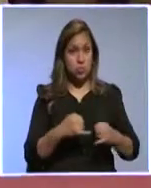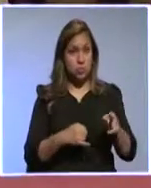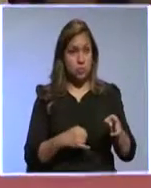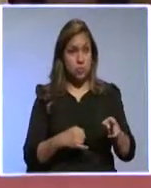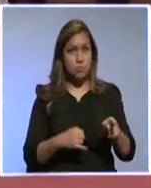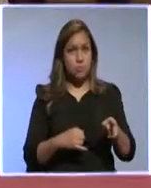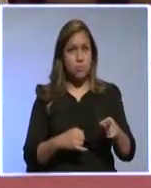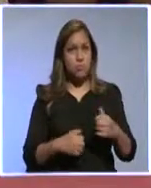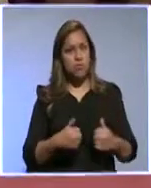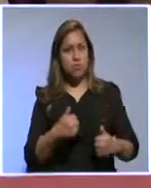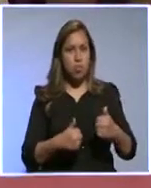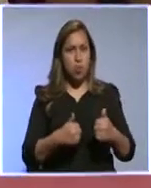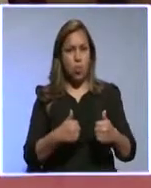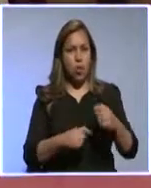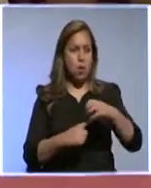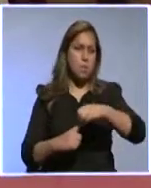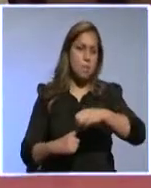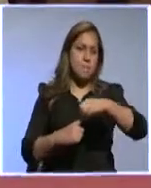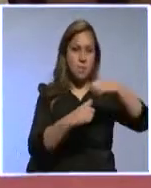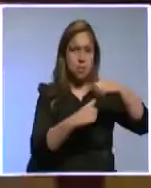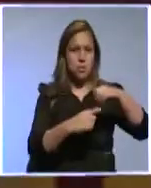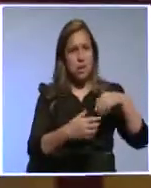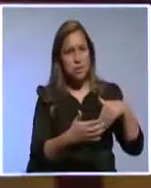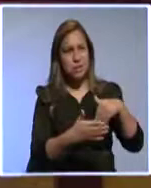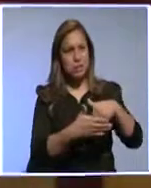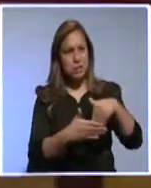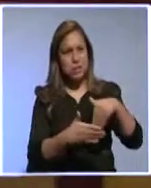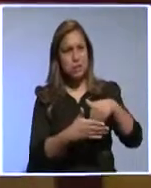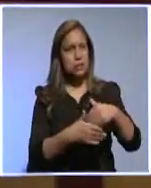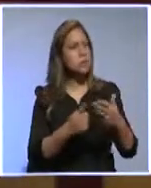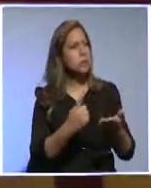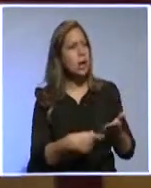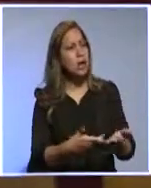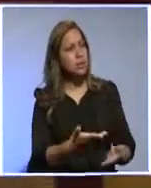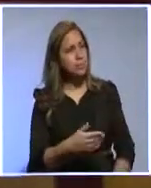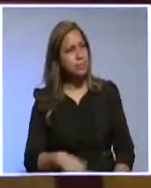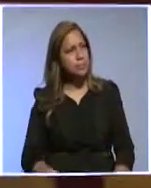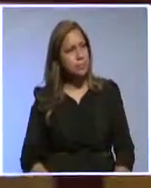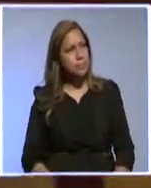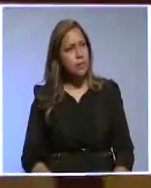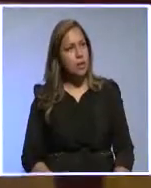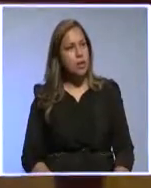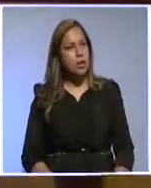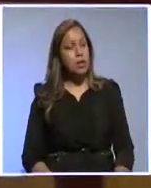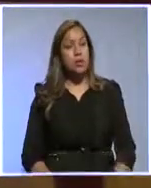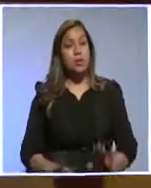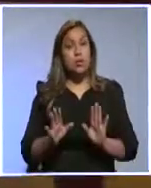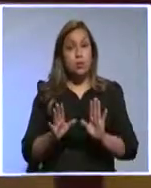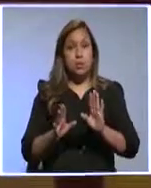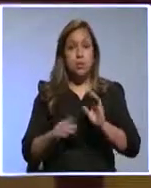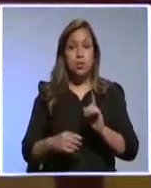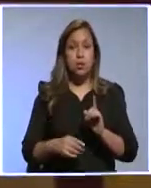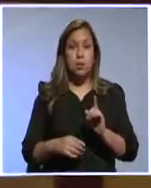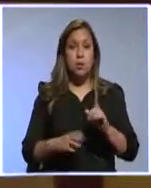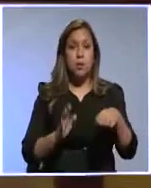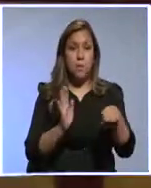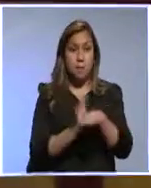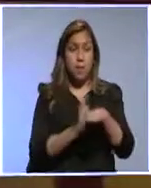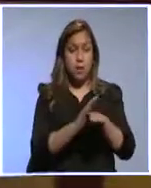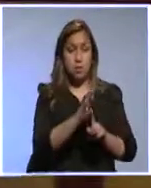¿cuál será entonces el principal reto? El principal reto es conseguir que los bancos de desarrollo